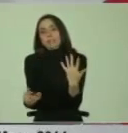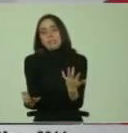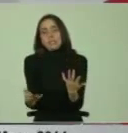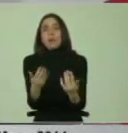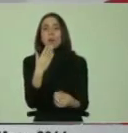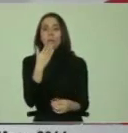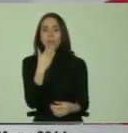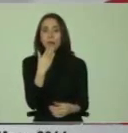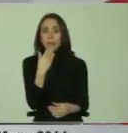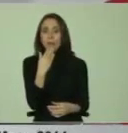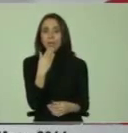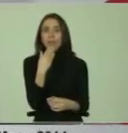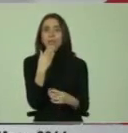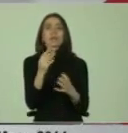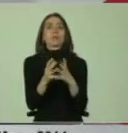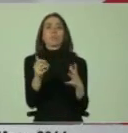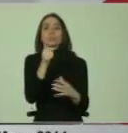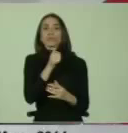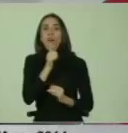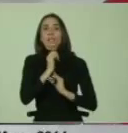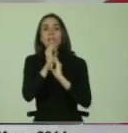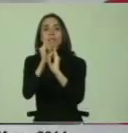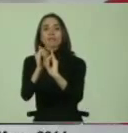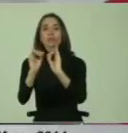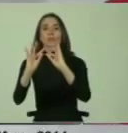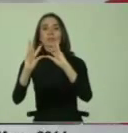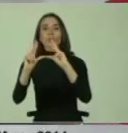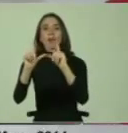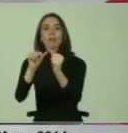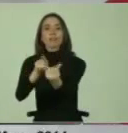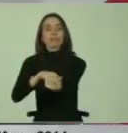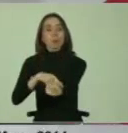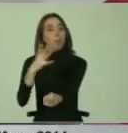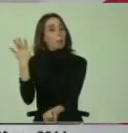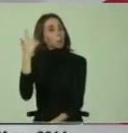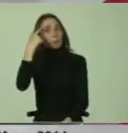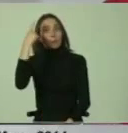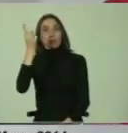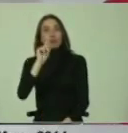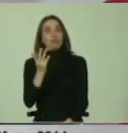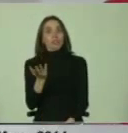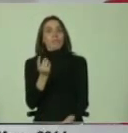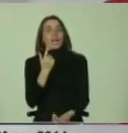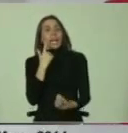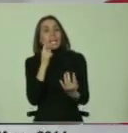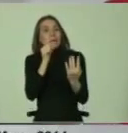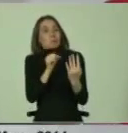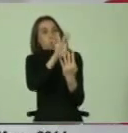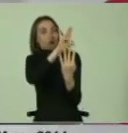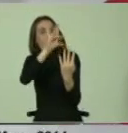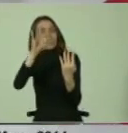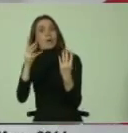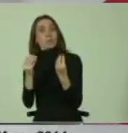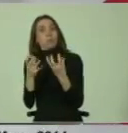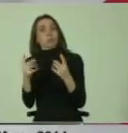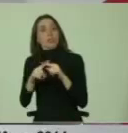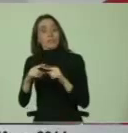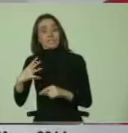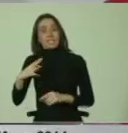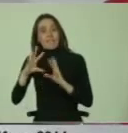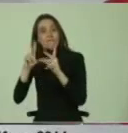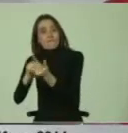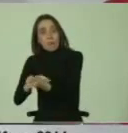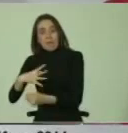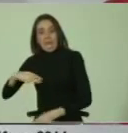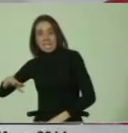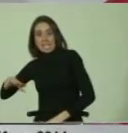también a veces mucha falta de información a las familias que no saben las opciones realmente. que muchas veces la familia termina llevando a